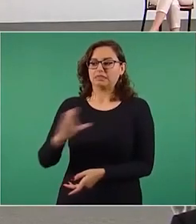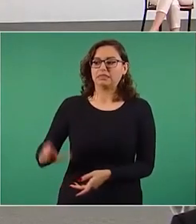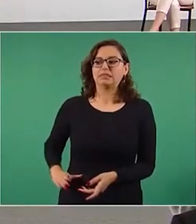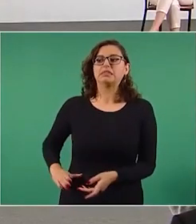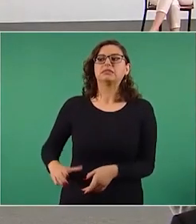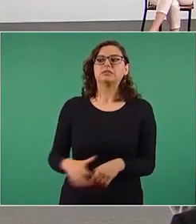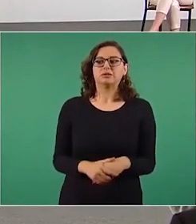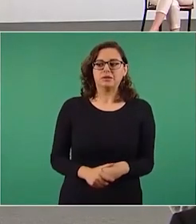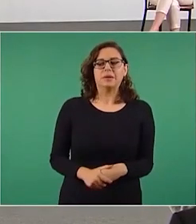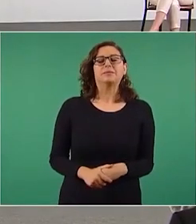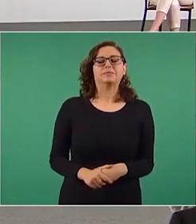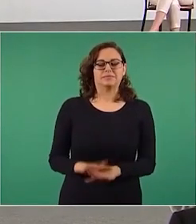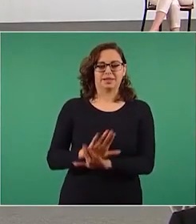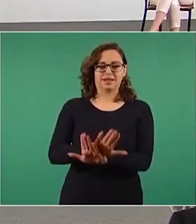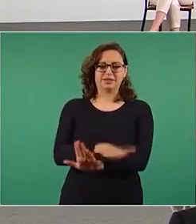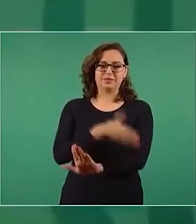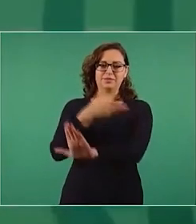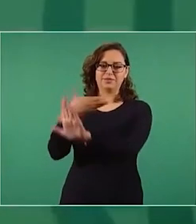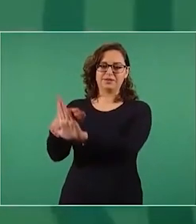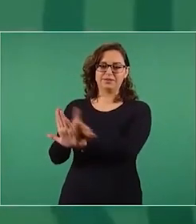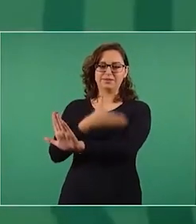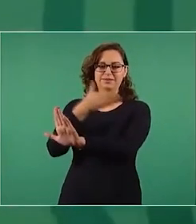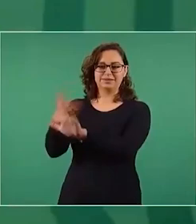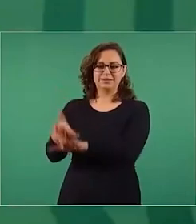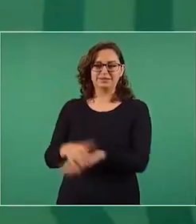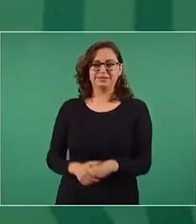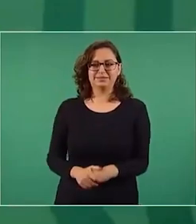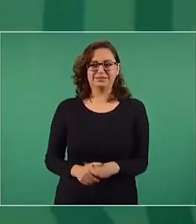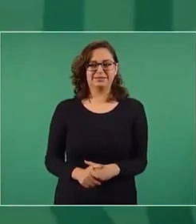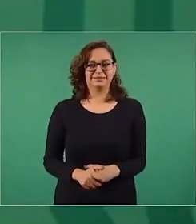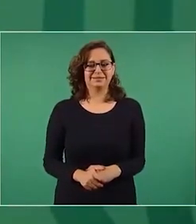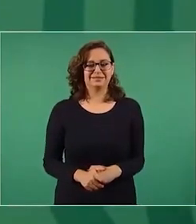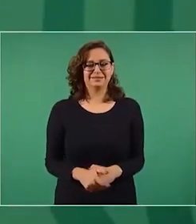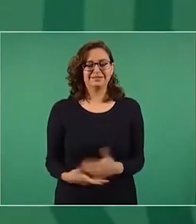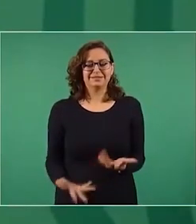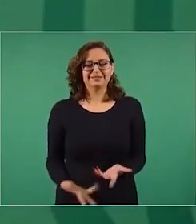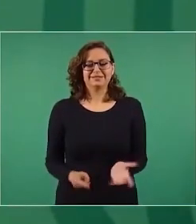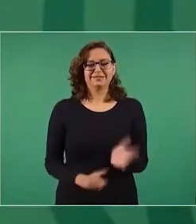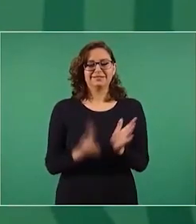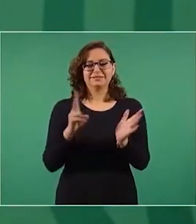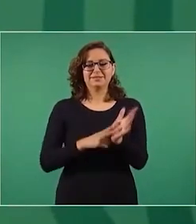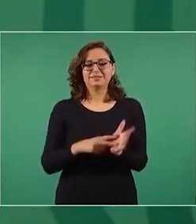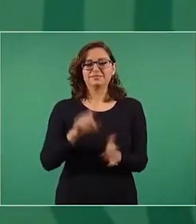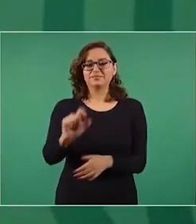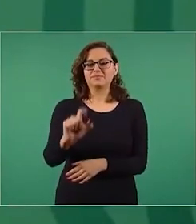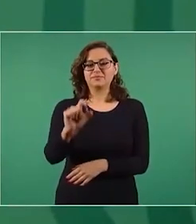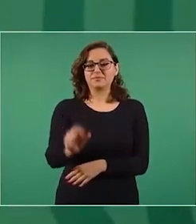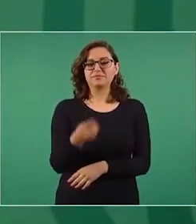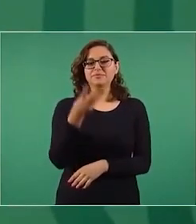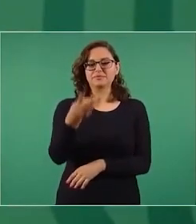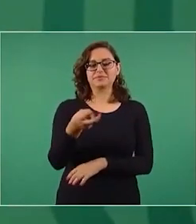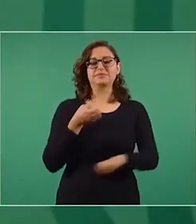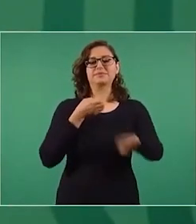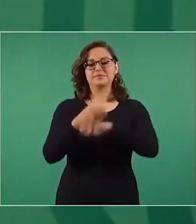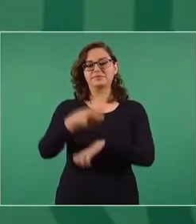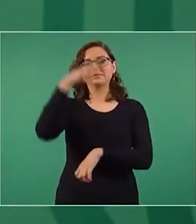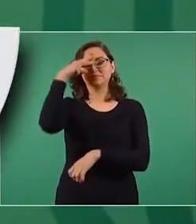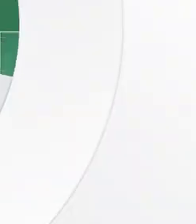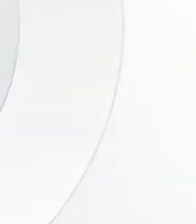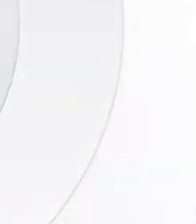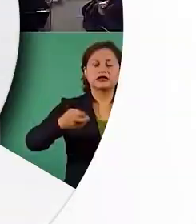¿Por qué? En el 2023 vienen elecciones en el Estado de México.